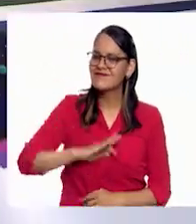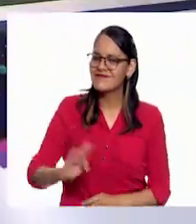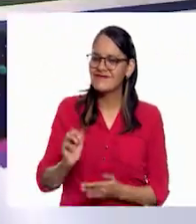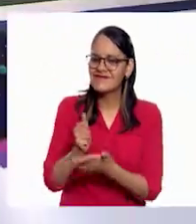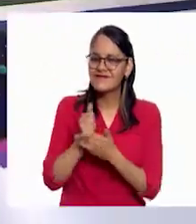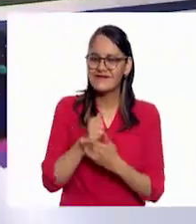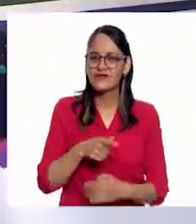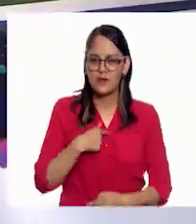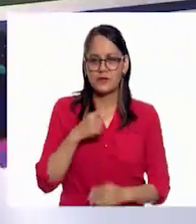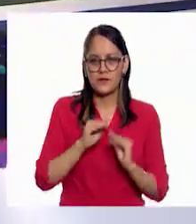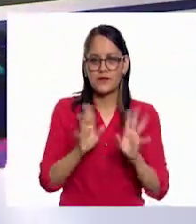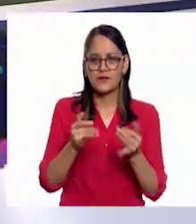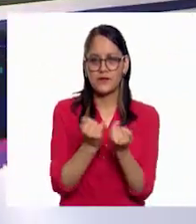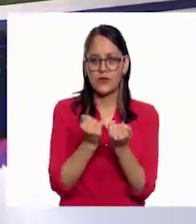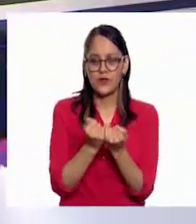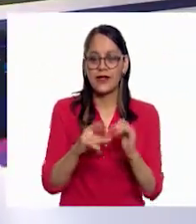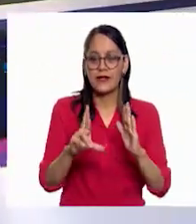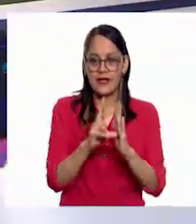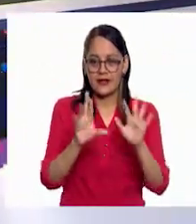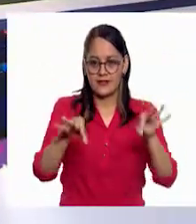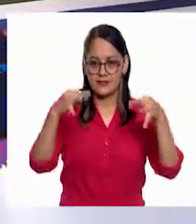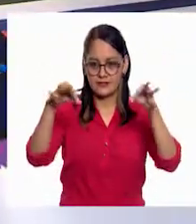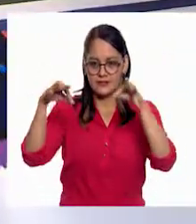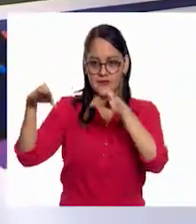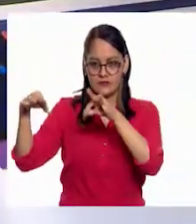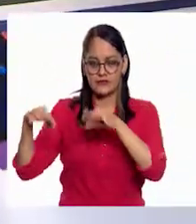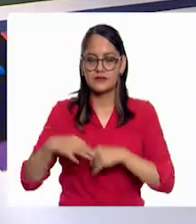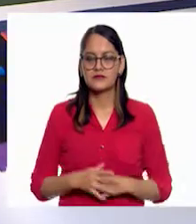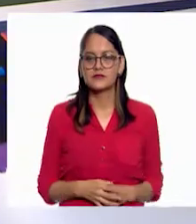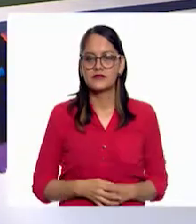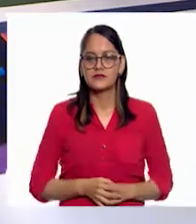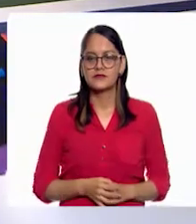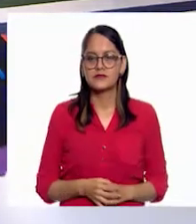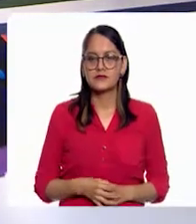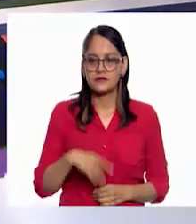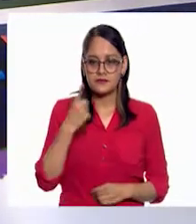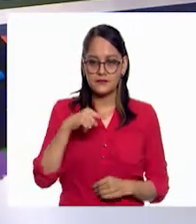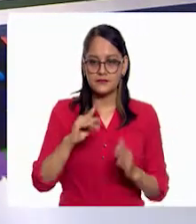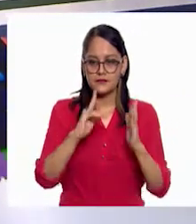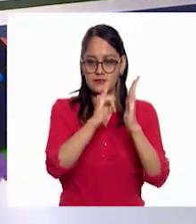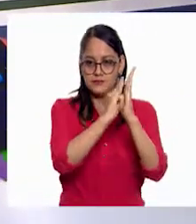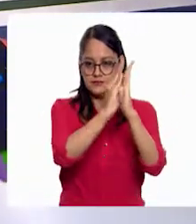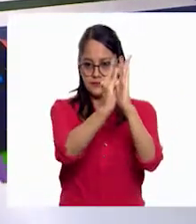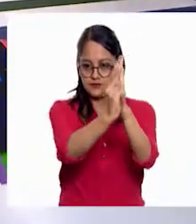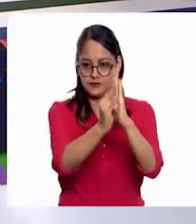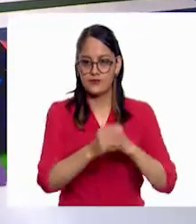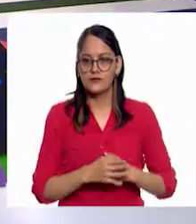Por supuesto, me traigo las tarjetas con las que vamos a trabajar esto.